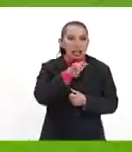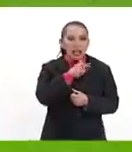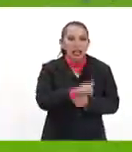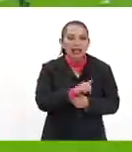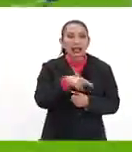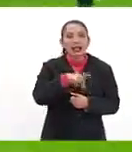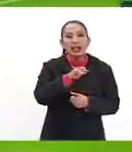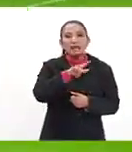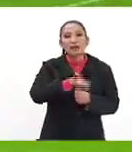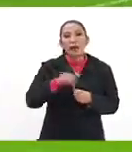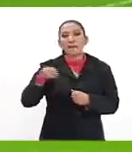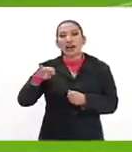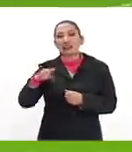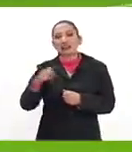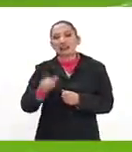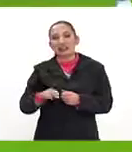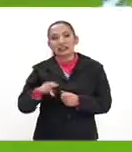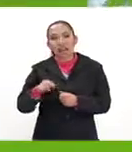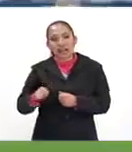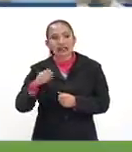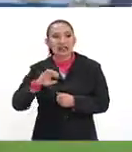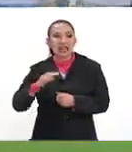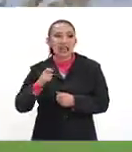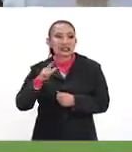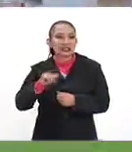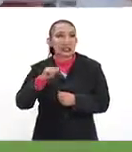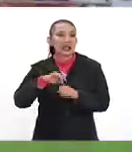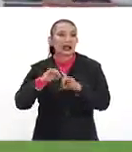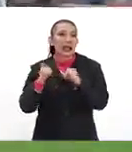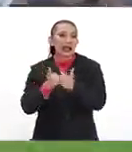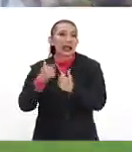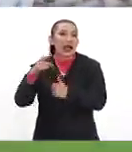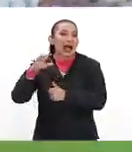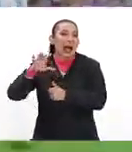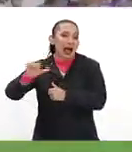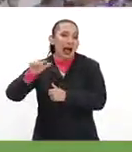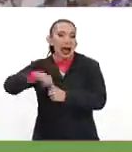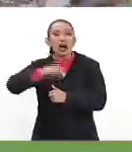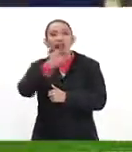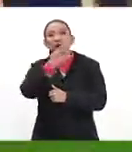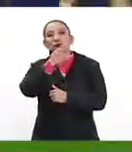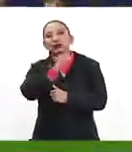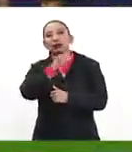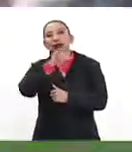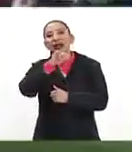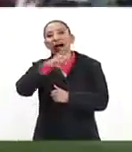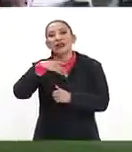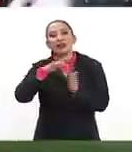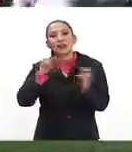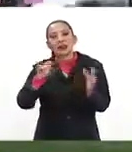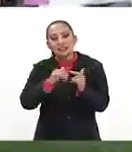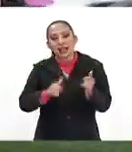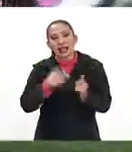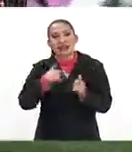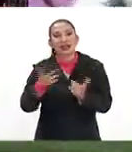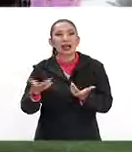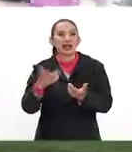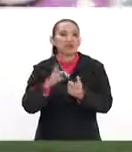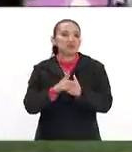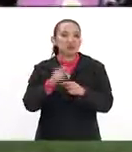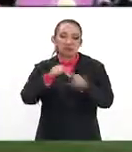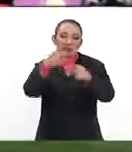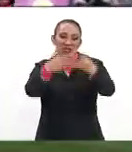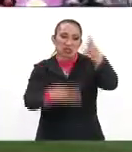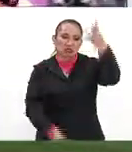Kevin De Bruyne de Manchester City y Eden Hazard del Chelsea. La Serie A con Buffon, Chiellini de la Juventus y la Liga Francesa con Dani Alves del Paris Saint-Germain. Este